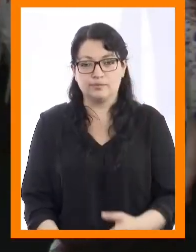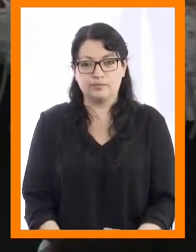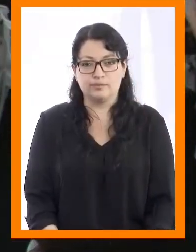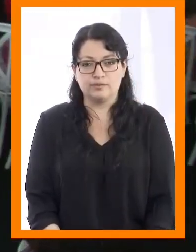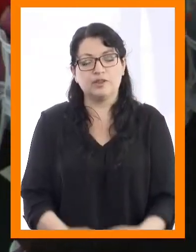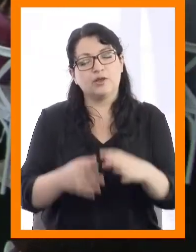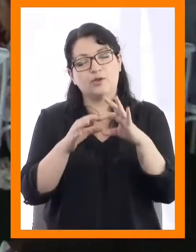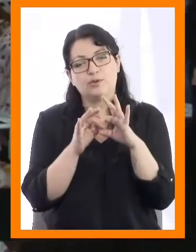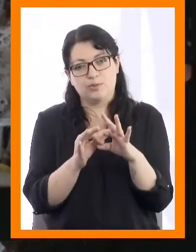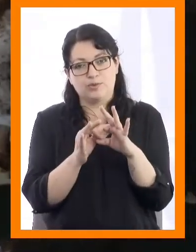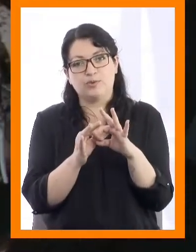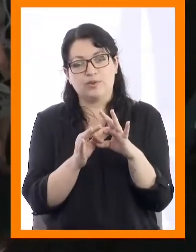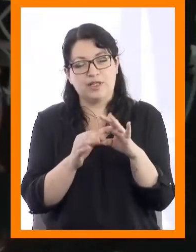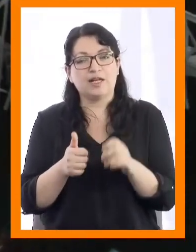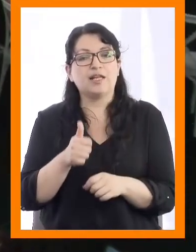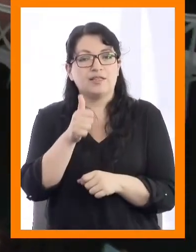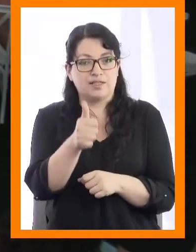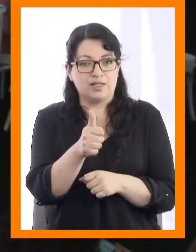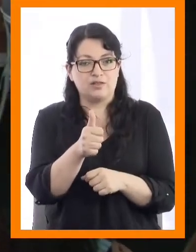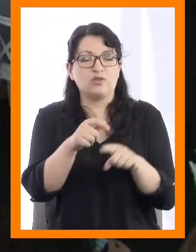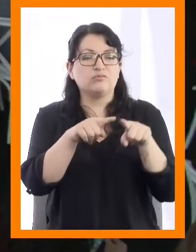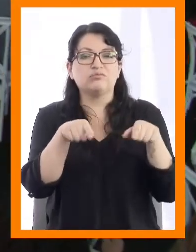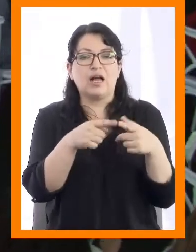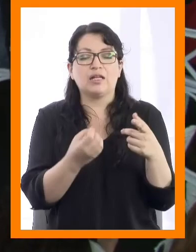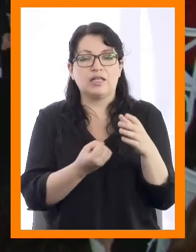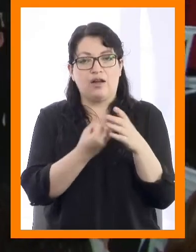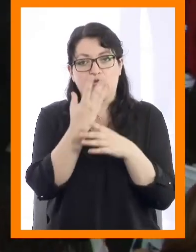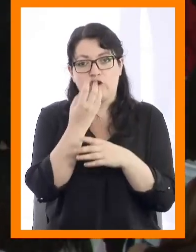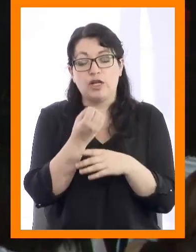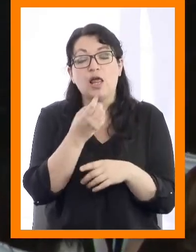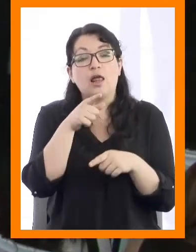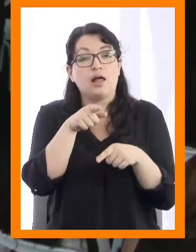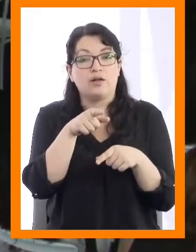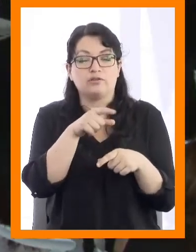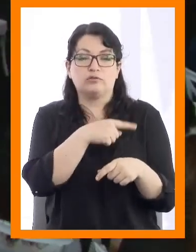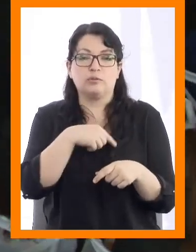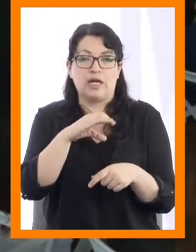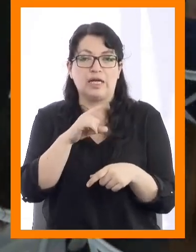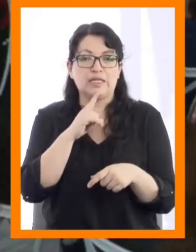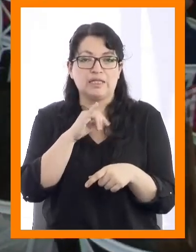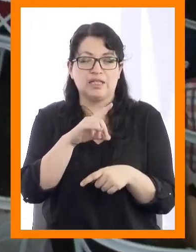Muchas gracias, director académico del Campus La Florida, don Juan Castillo.